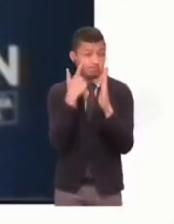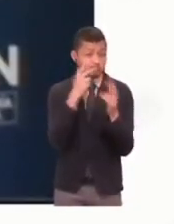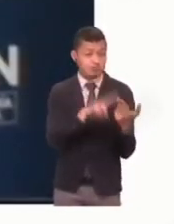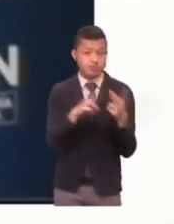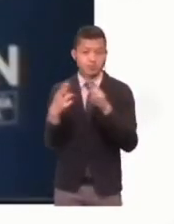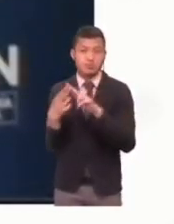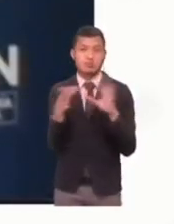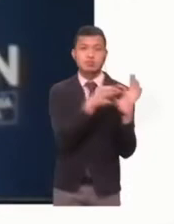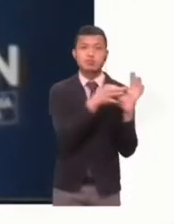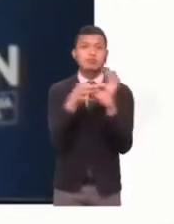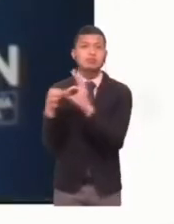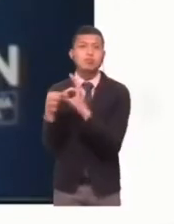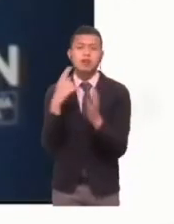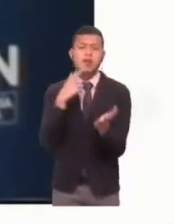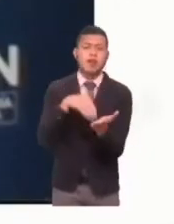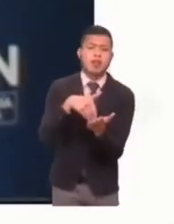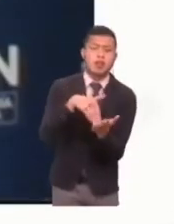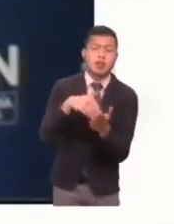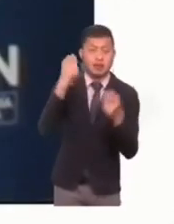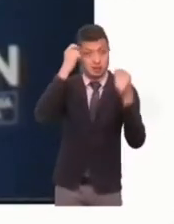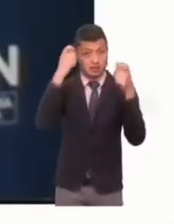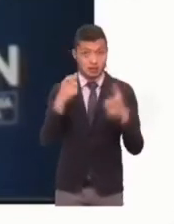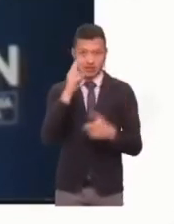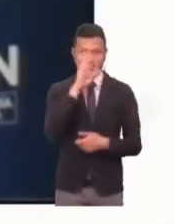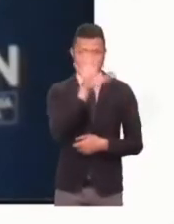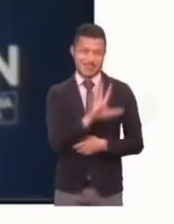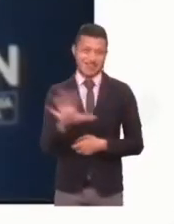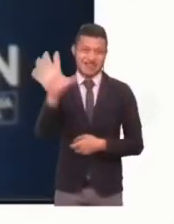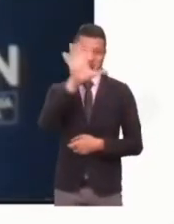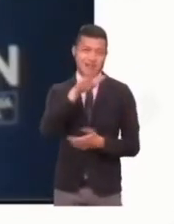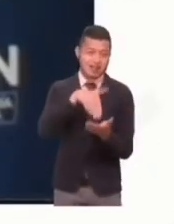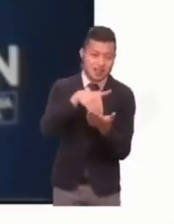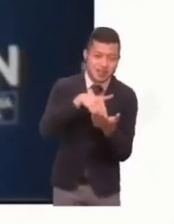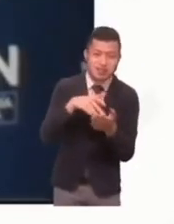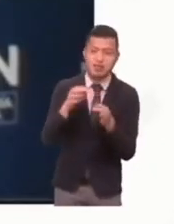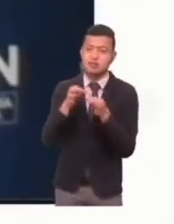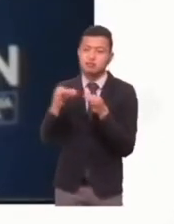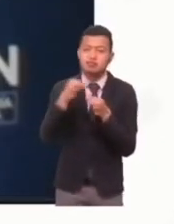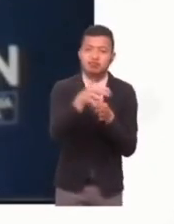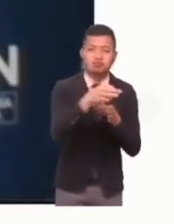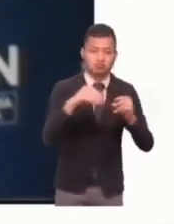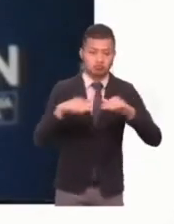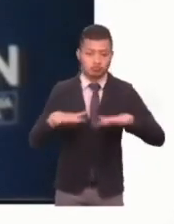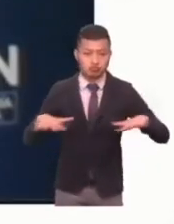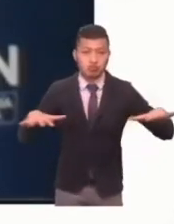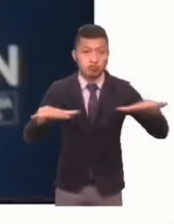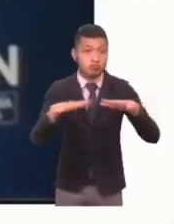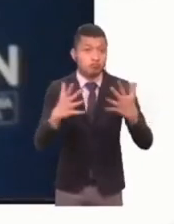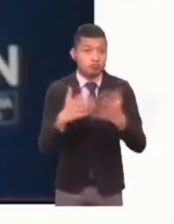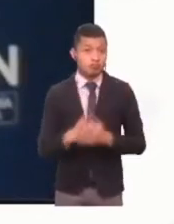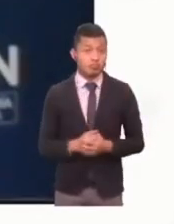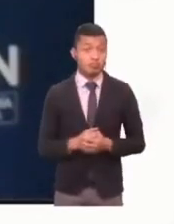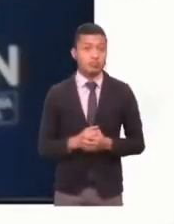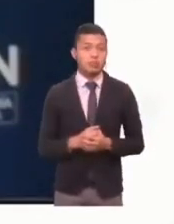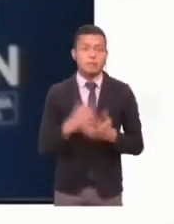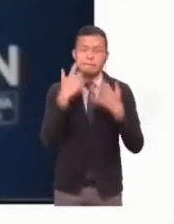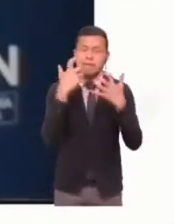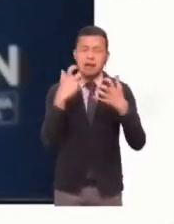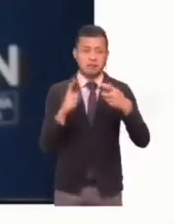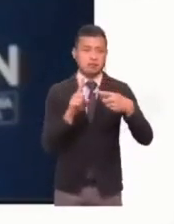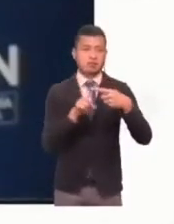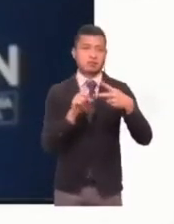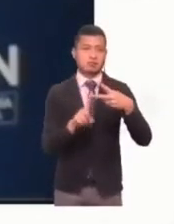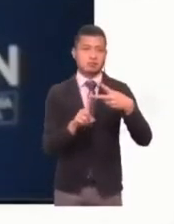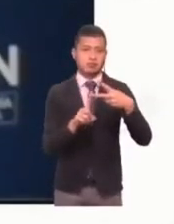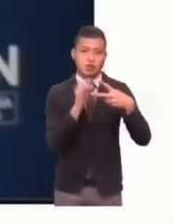una gran fragilidad del Estado a nivel nacional, a nivel regional y a nivel territorial, sobre todo destacando esos dos últimos. Porque